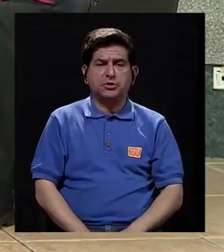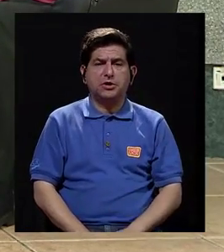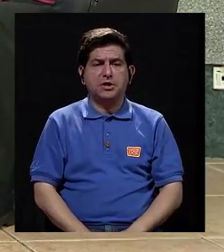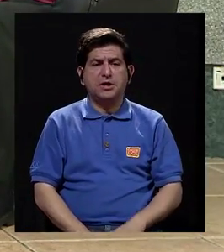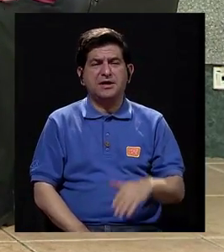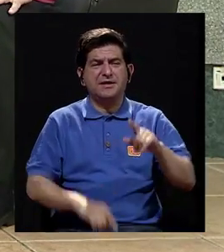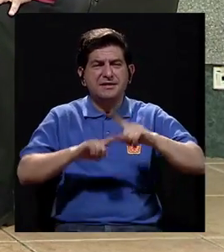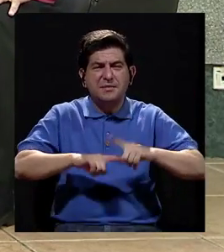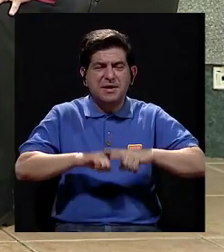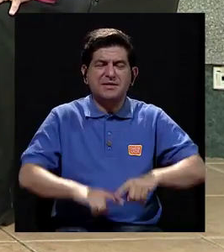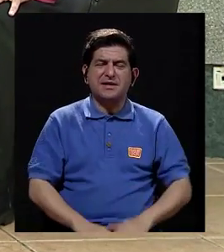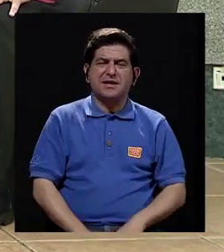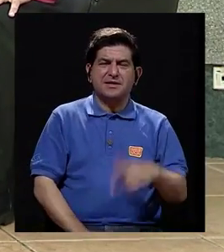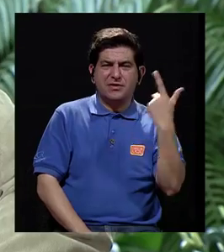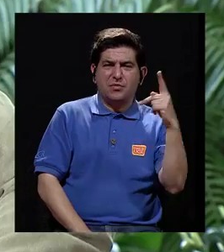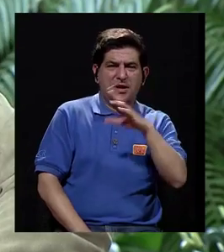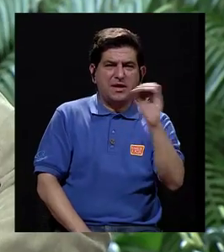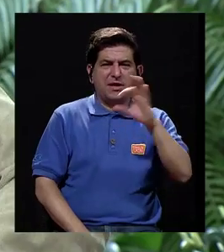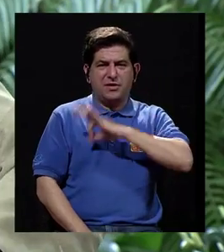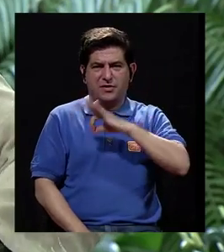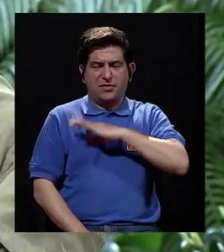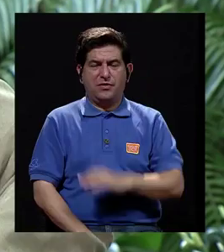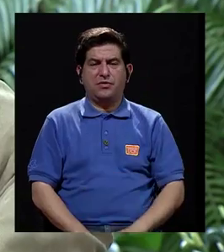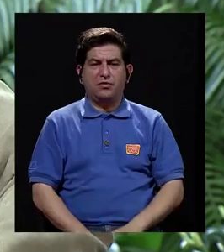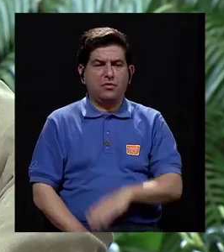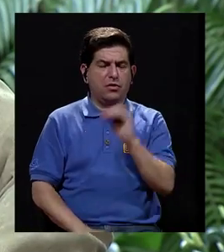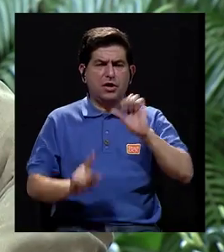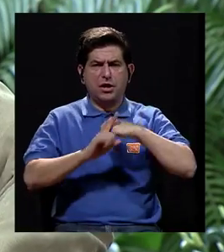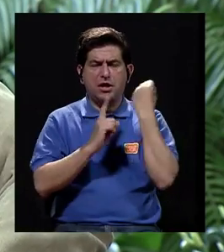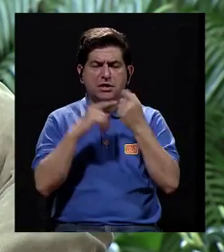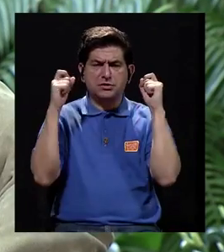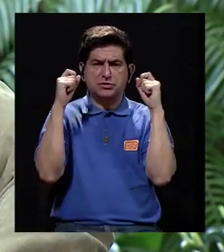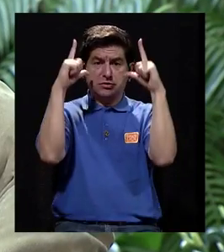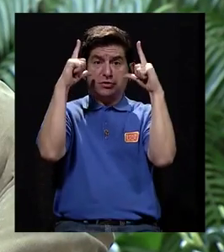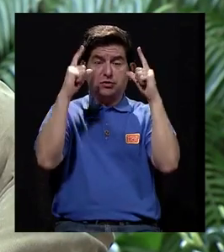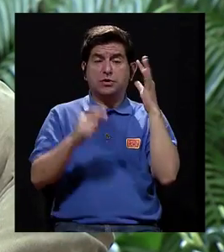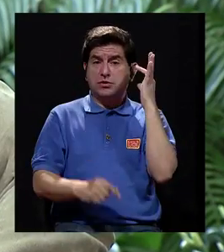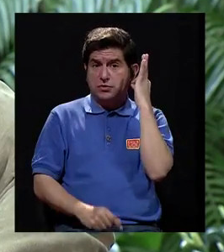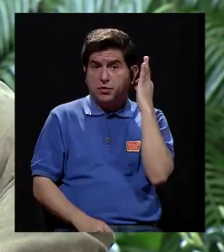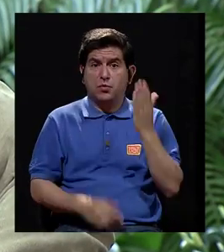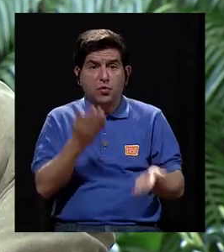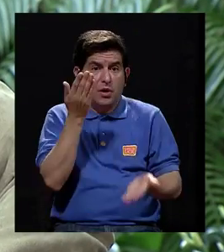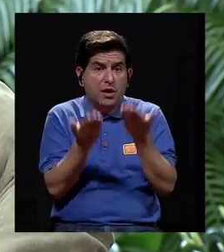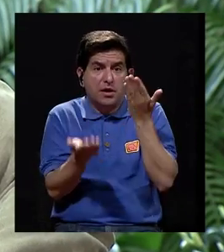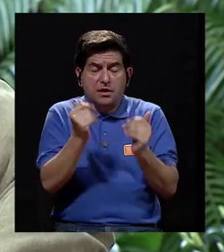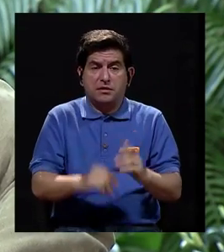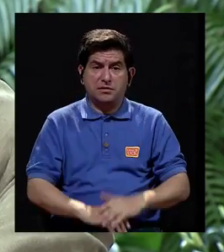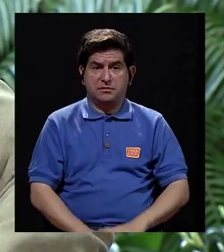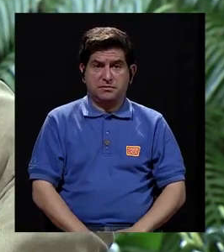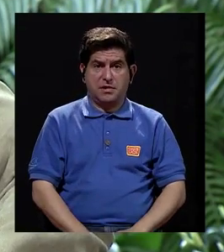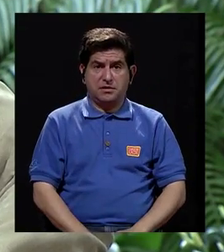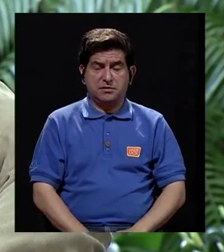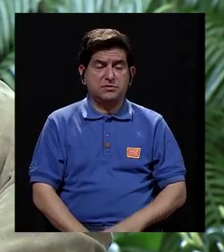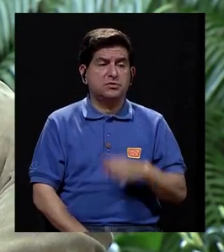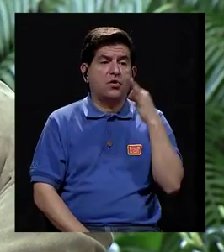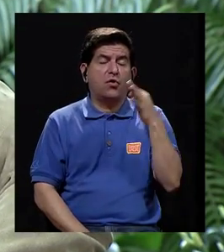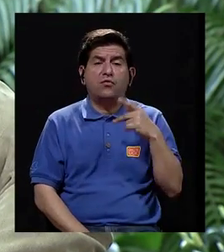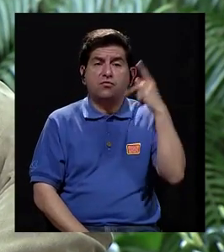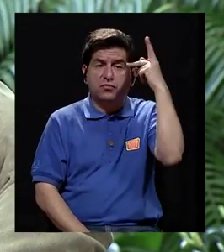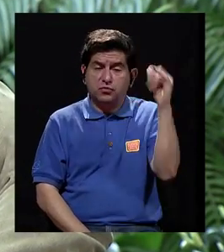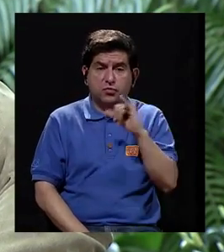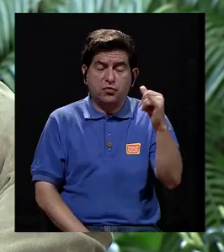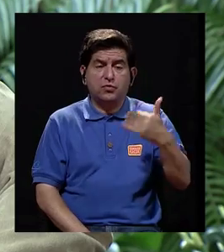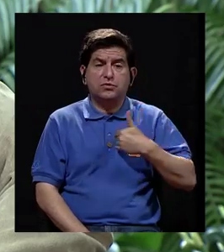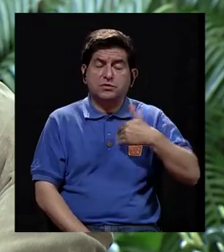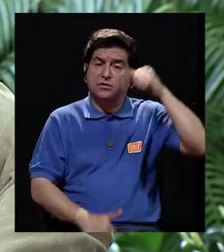riesgo-beneficio. Randal, ¿y signos de alarma que las mujeres deberían, bueno, y los futuros